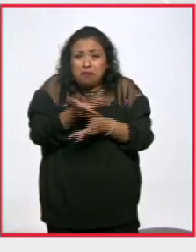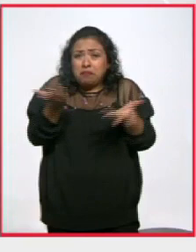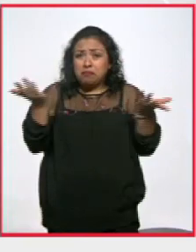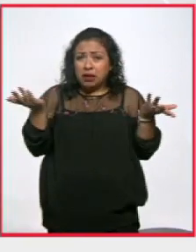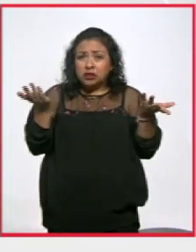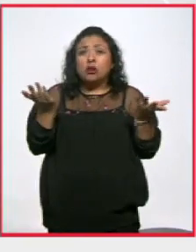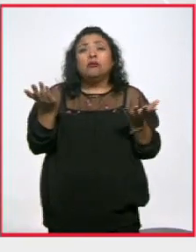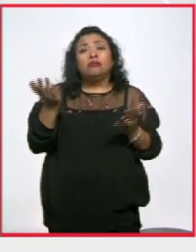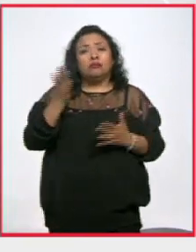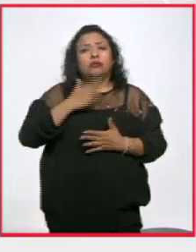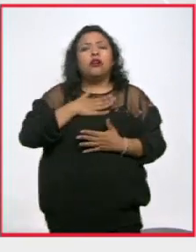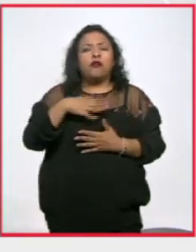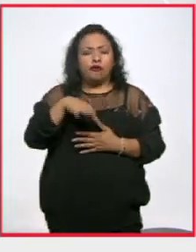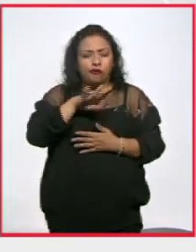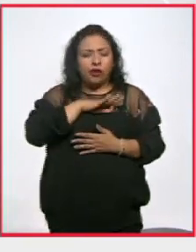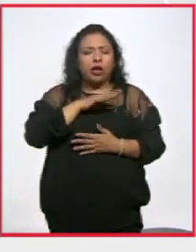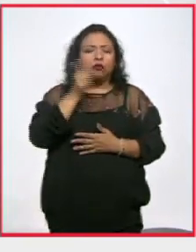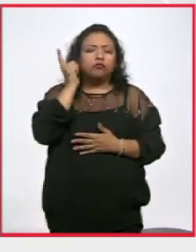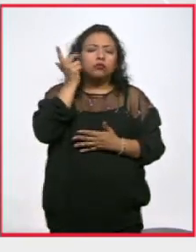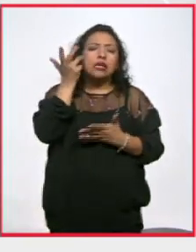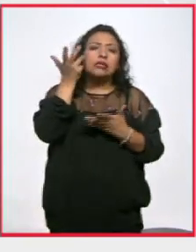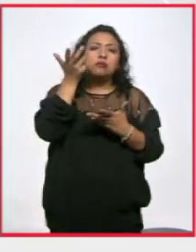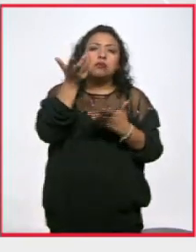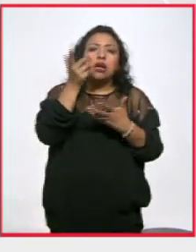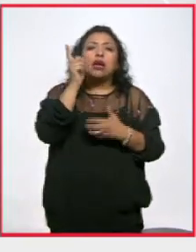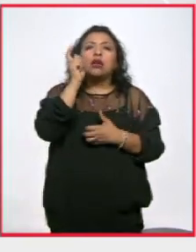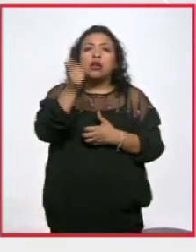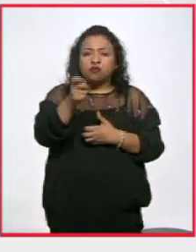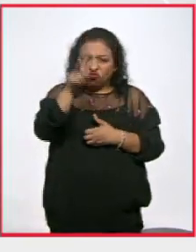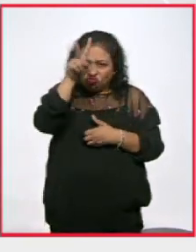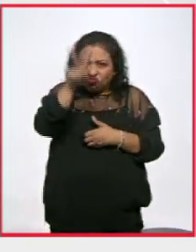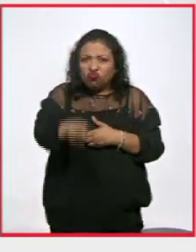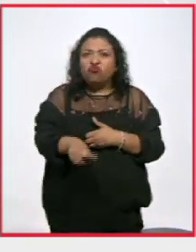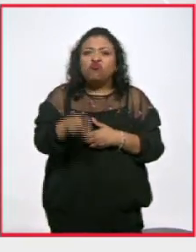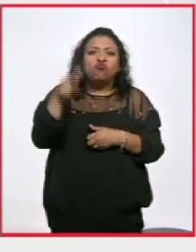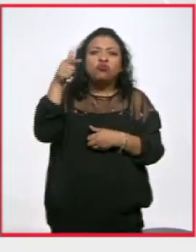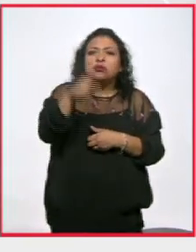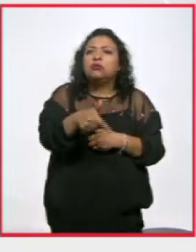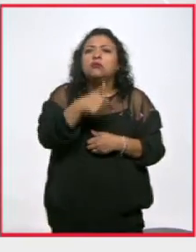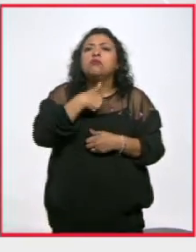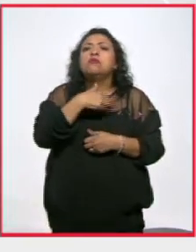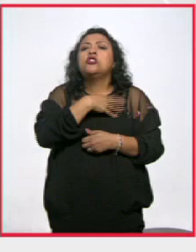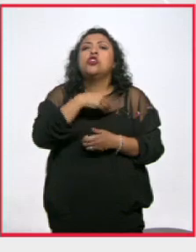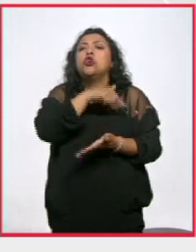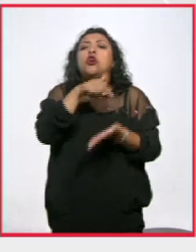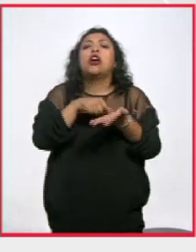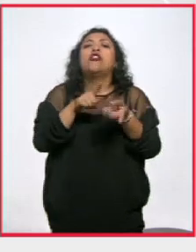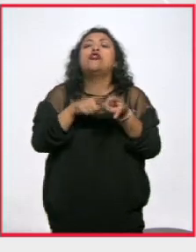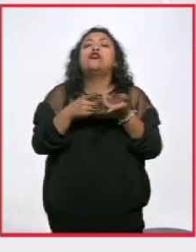nuestra fe y esperanza es llegar con la verdad, dónde están nuestros hijos.